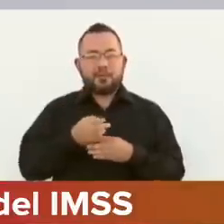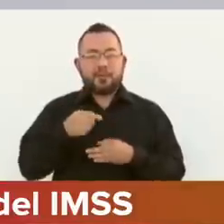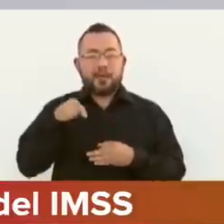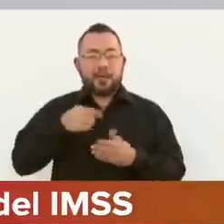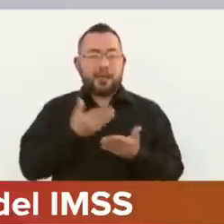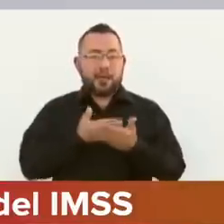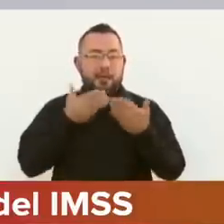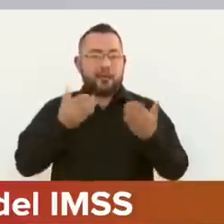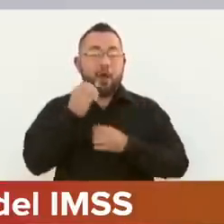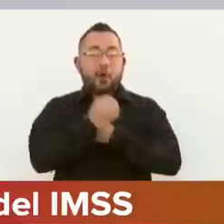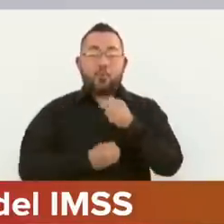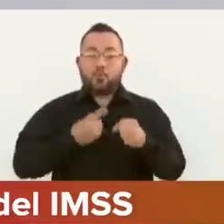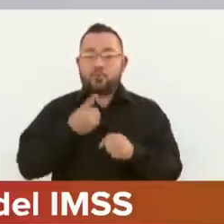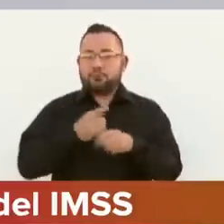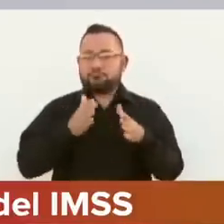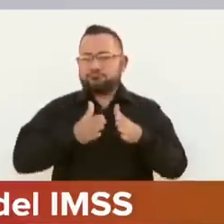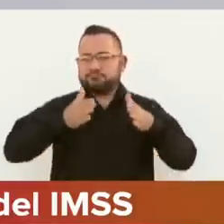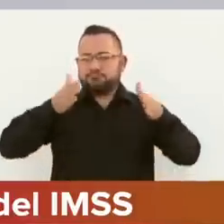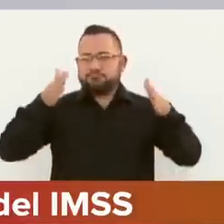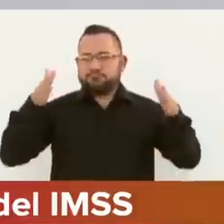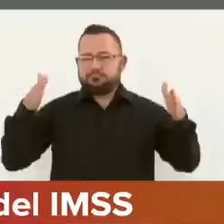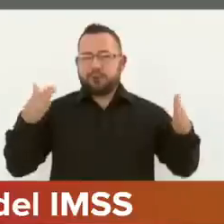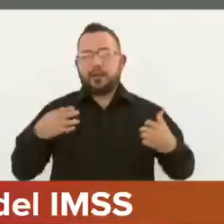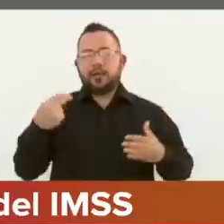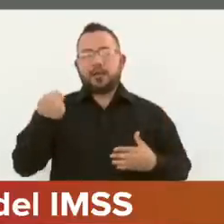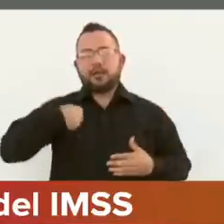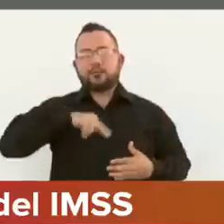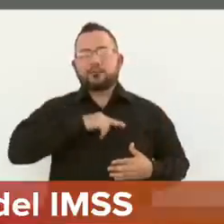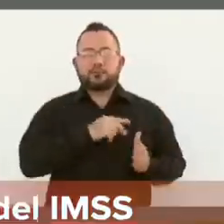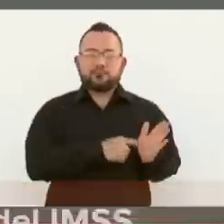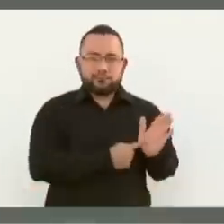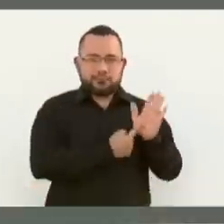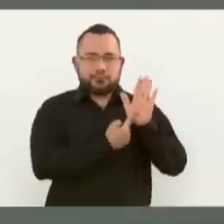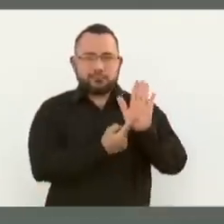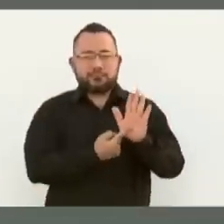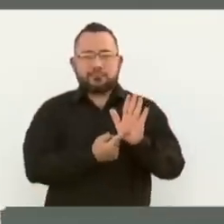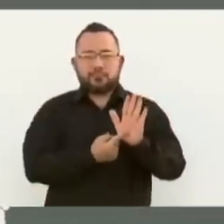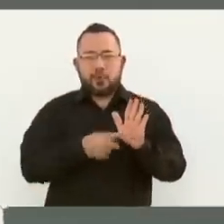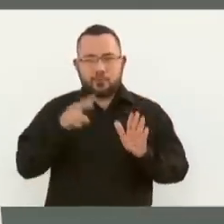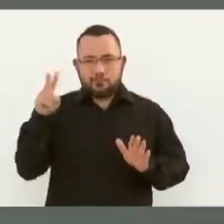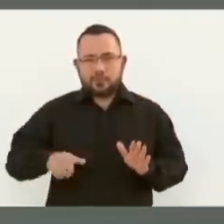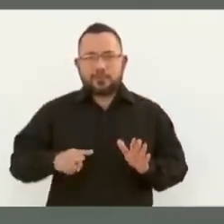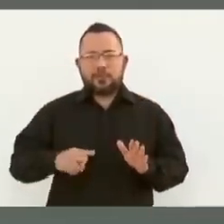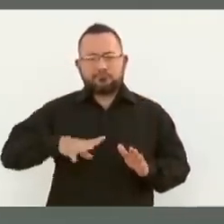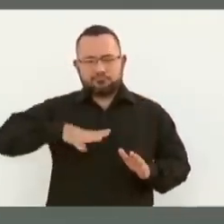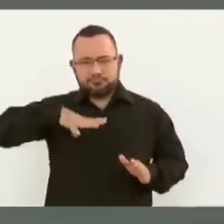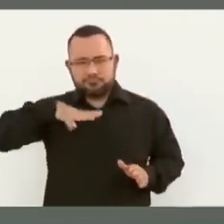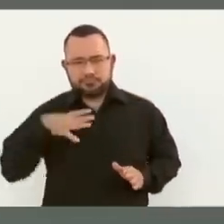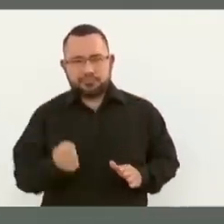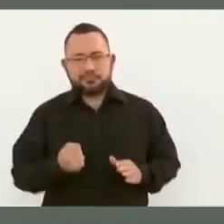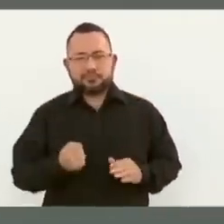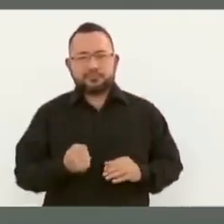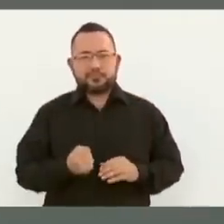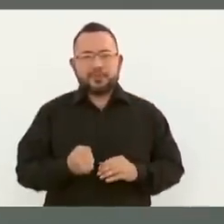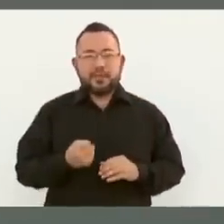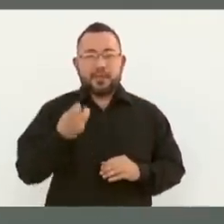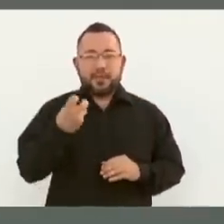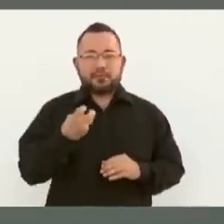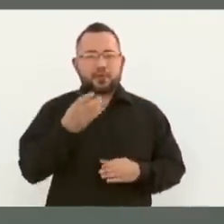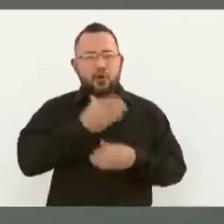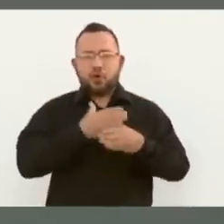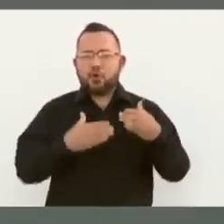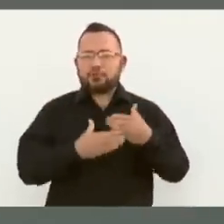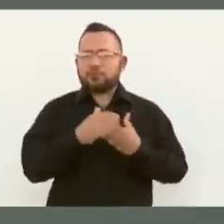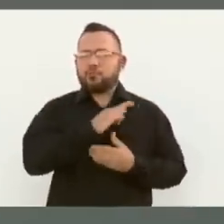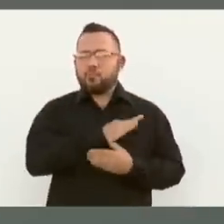extraordinaria oportunidad de demostrar que con honestidad, con convicción y con esfuerzo, las cosas se pueden hacer